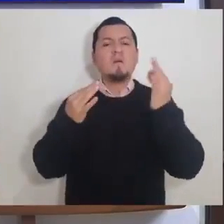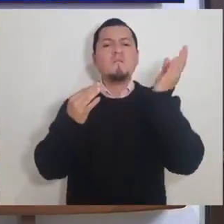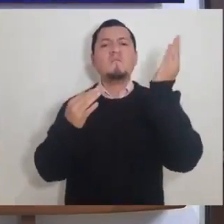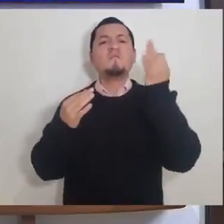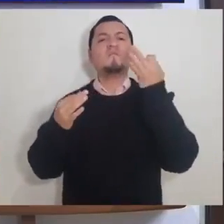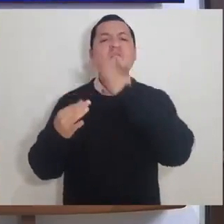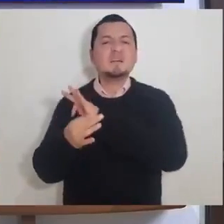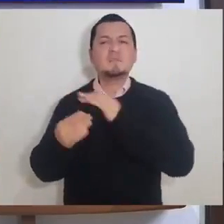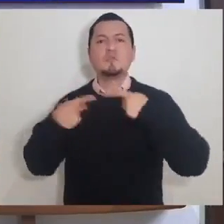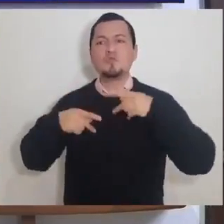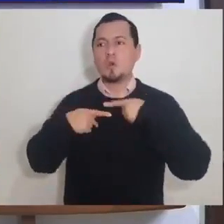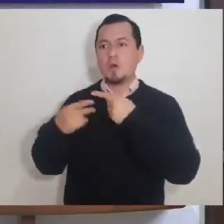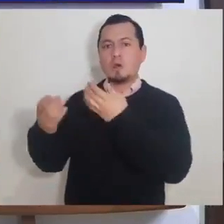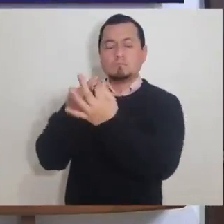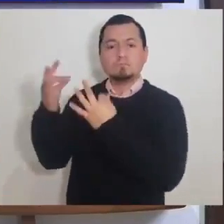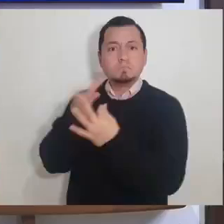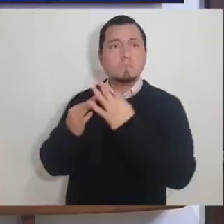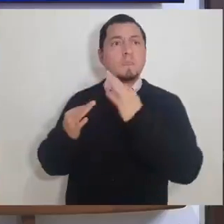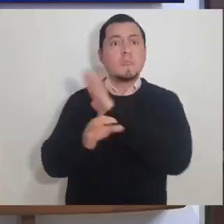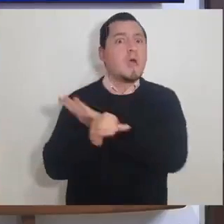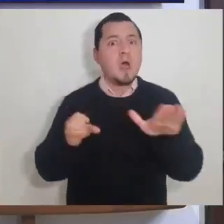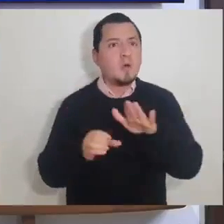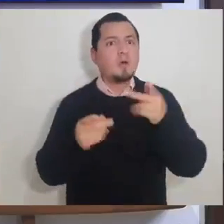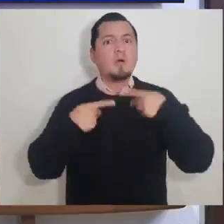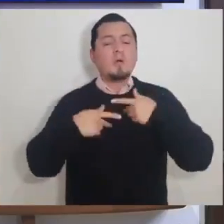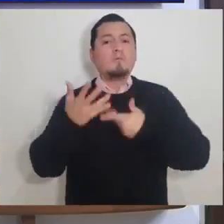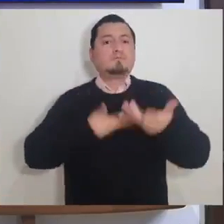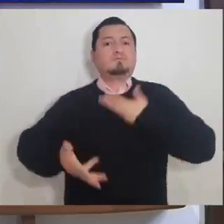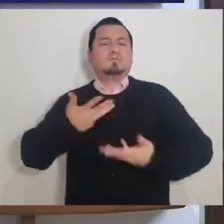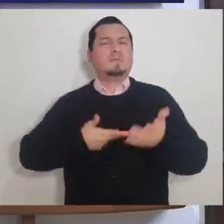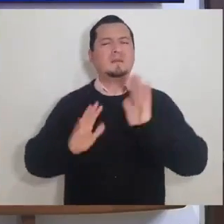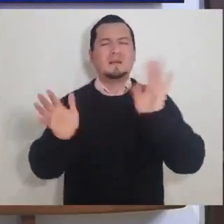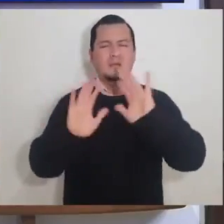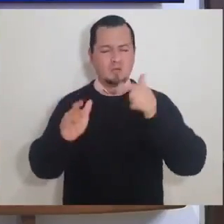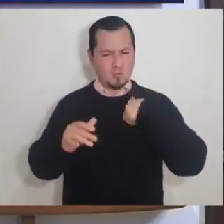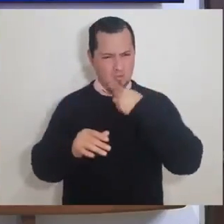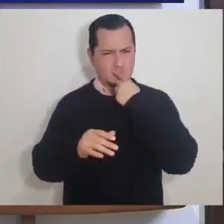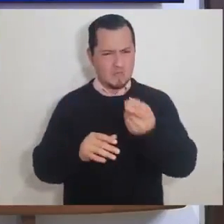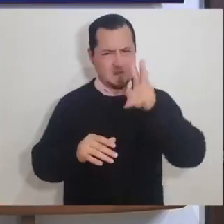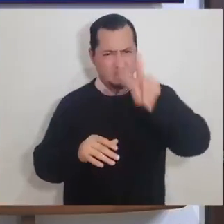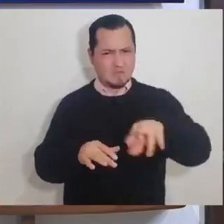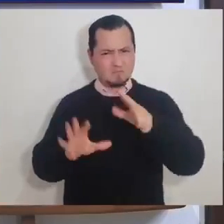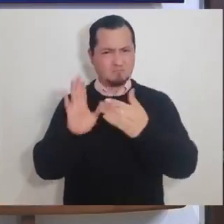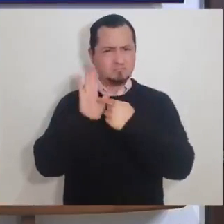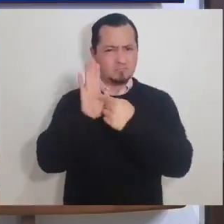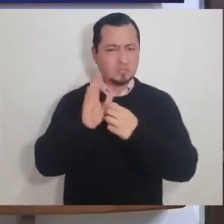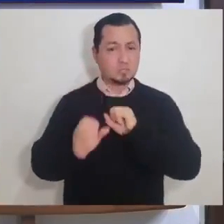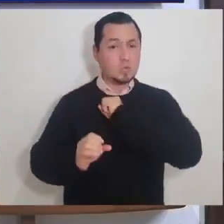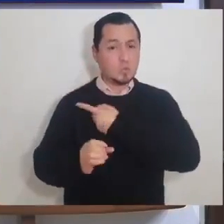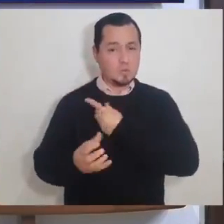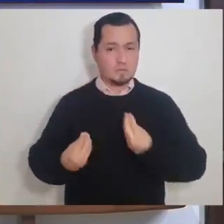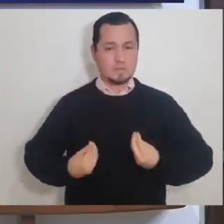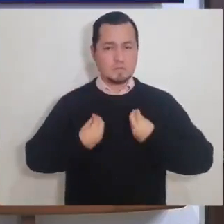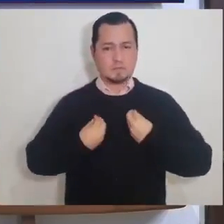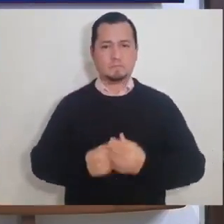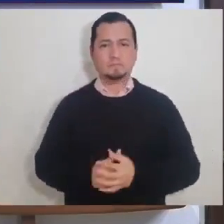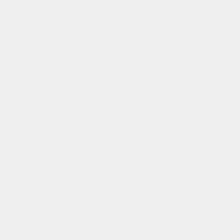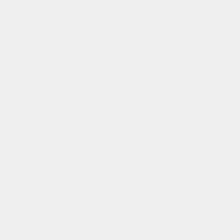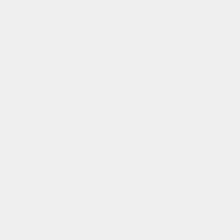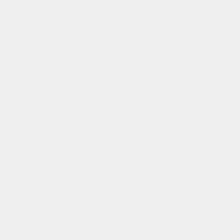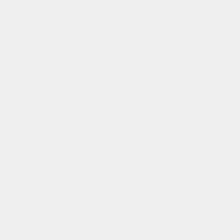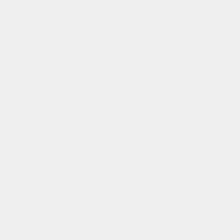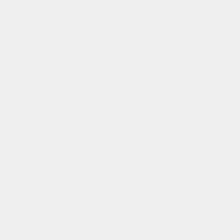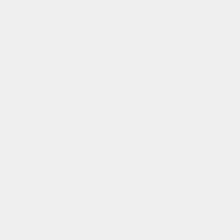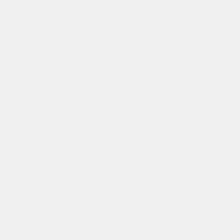información falsa, a entender en dónde estamos parados y a seguir todas las recomendaciones que hemos hecho para cuidar la salud y la vida de todos.